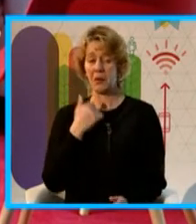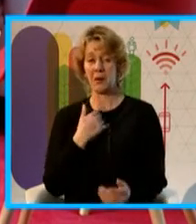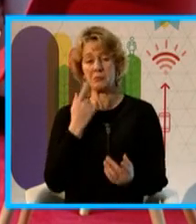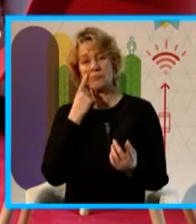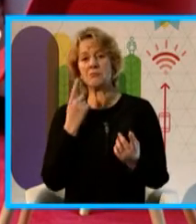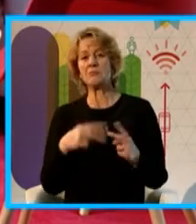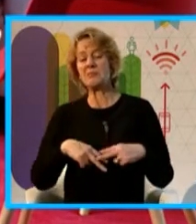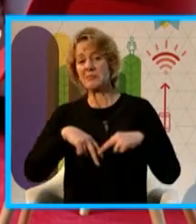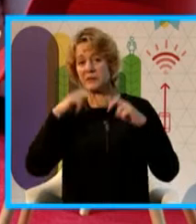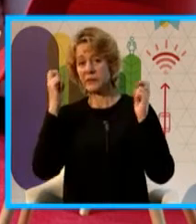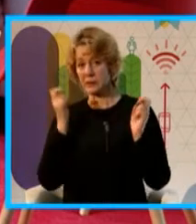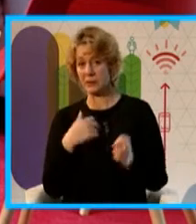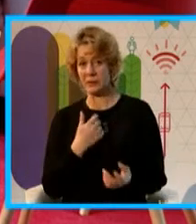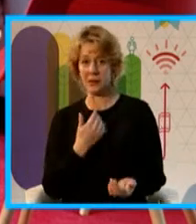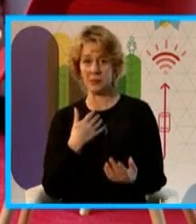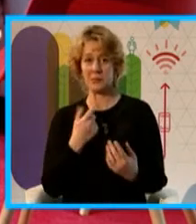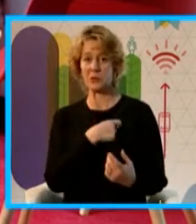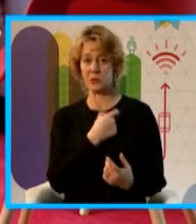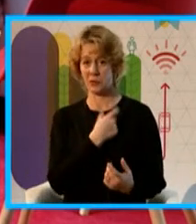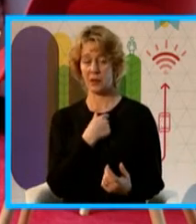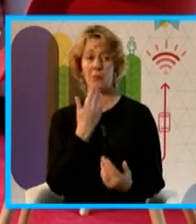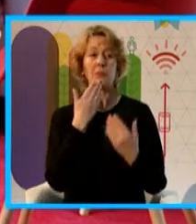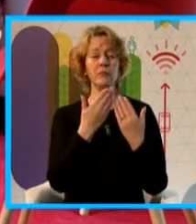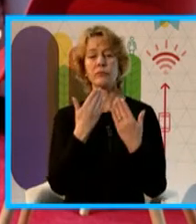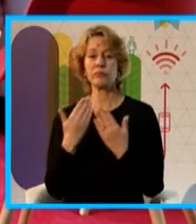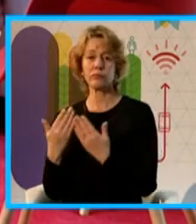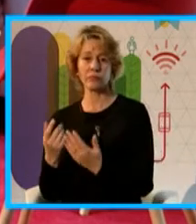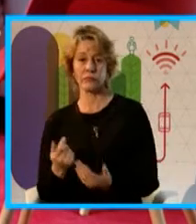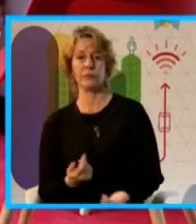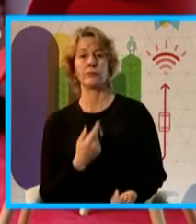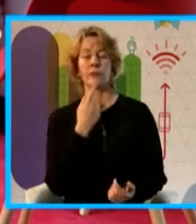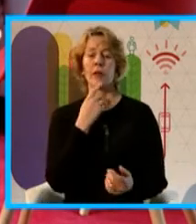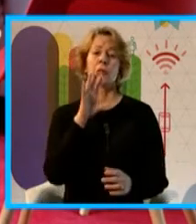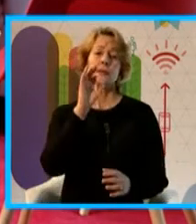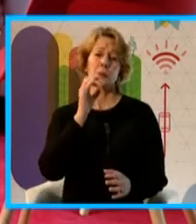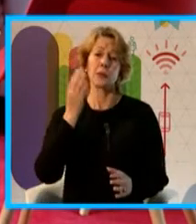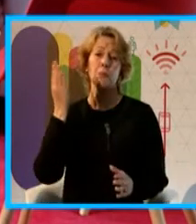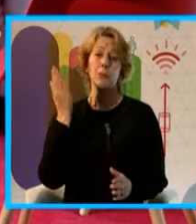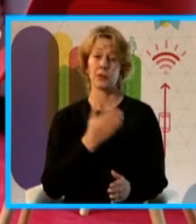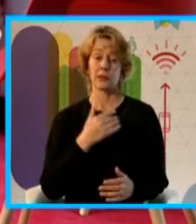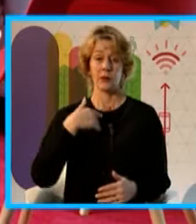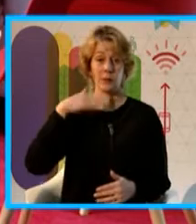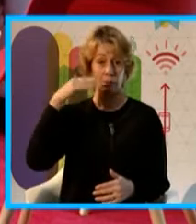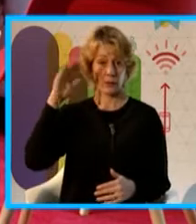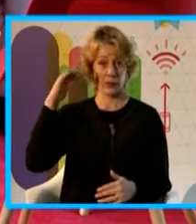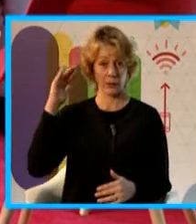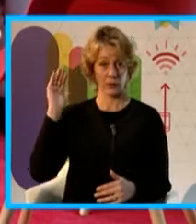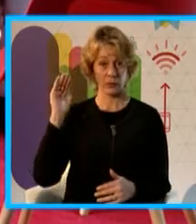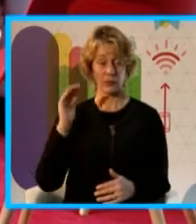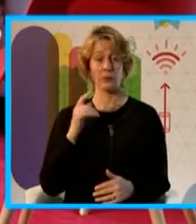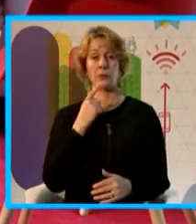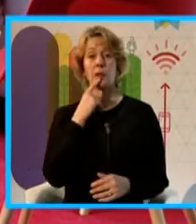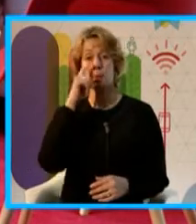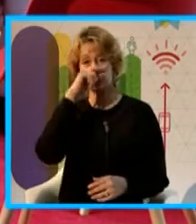análisis social, en el cual se estima que el 50% de los adultos de Montevideo han